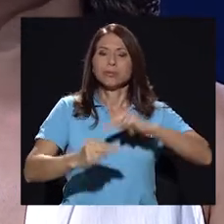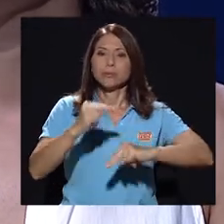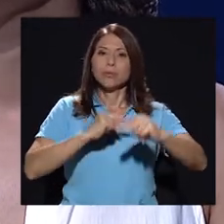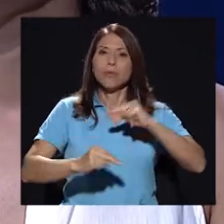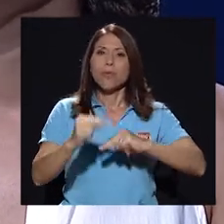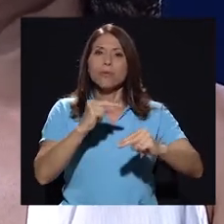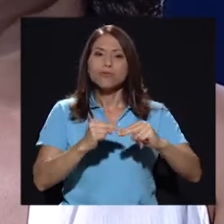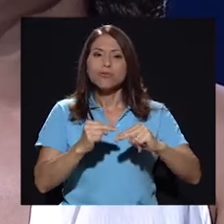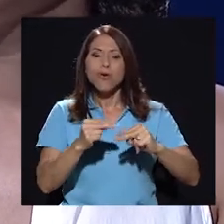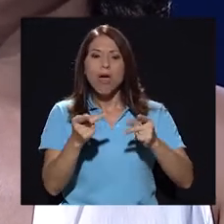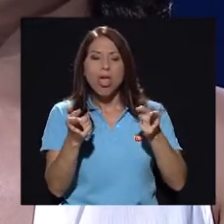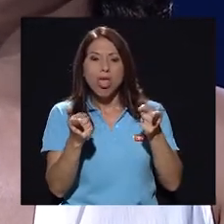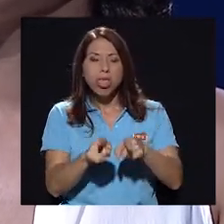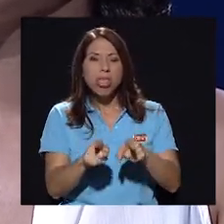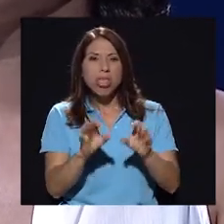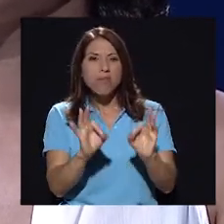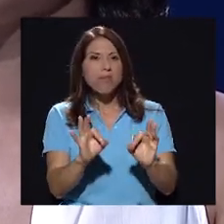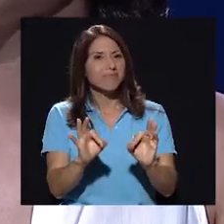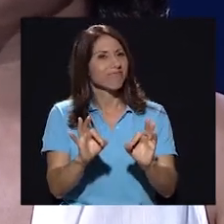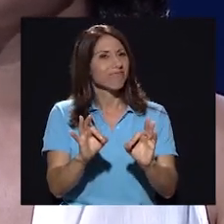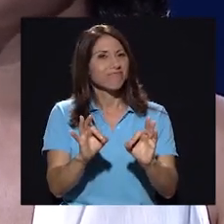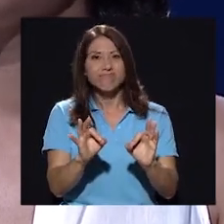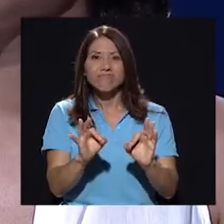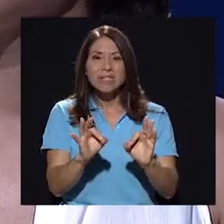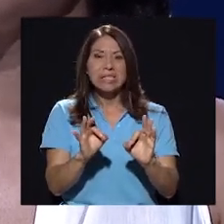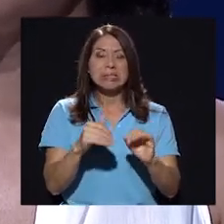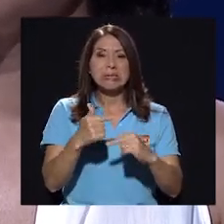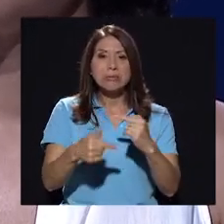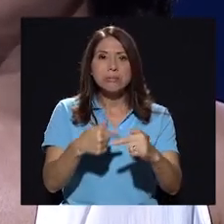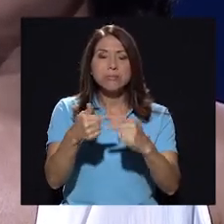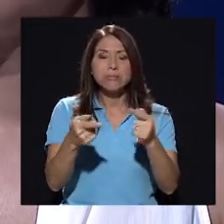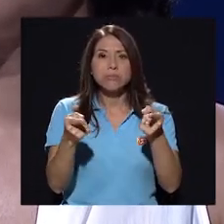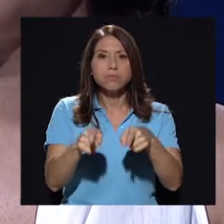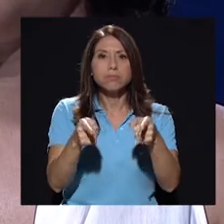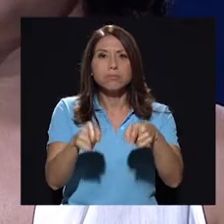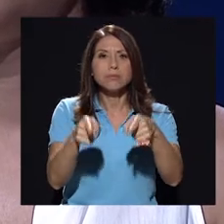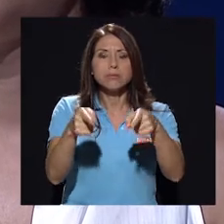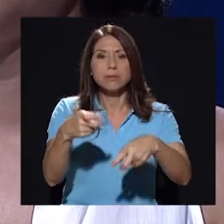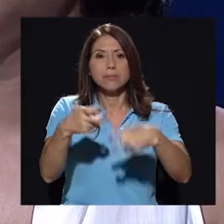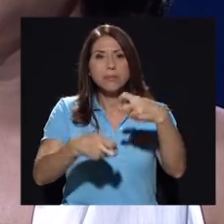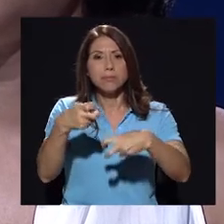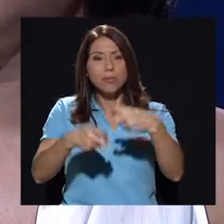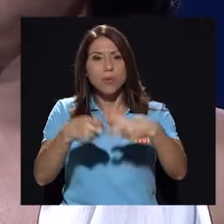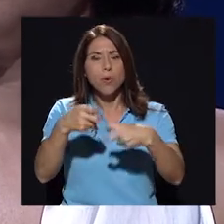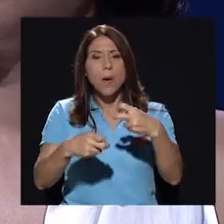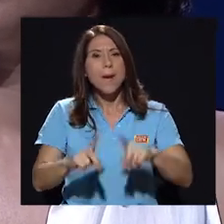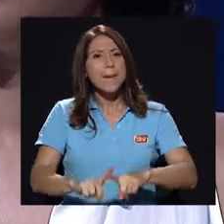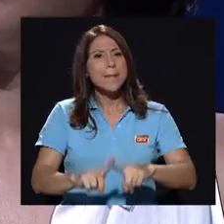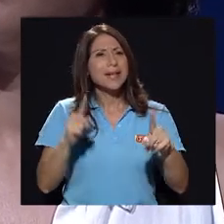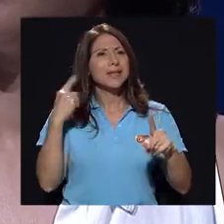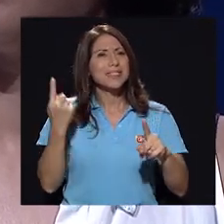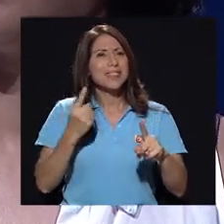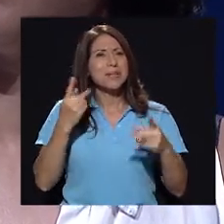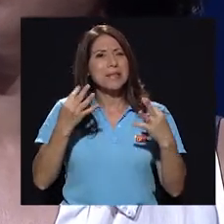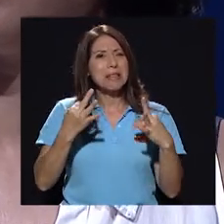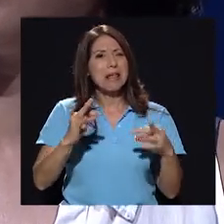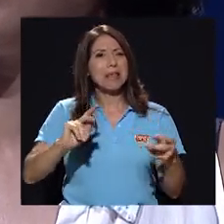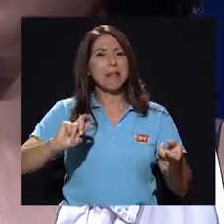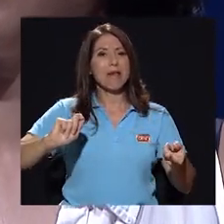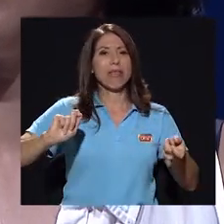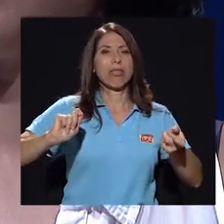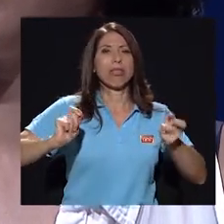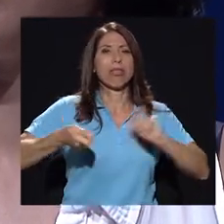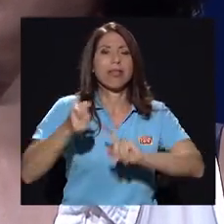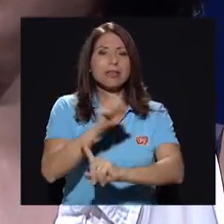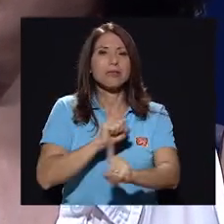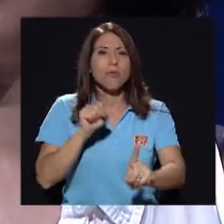en donde las cosas no le salen bien, en donde de repente se meten en demasiados problemas, pero como que siempre tratan de darle vuelta como a